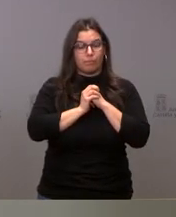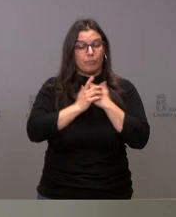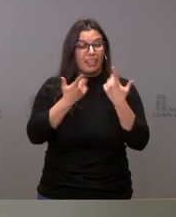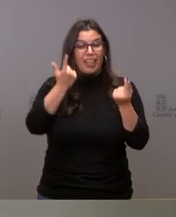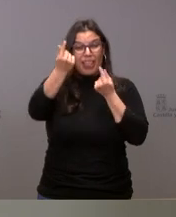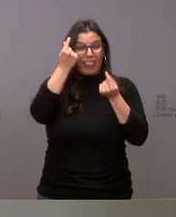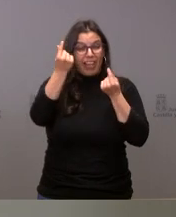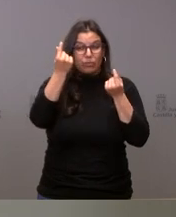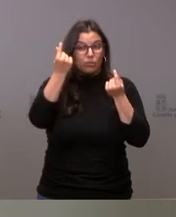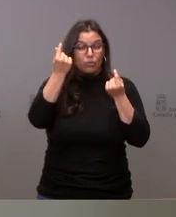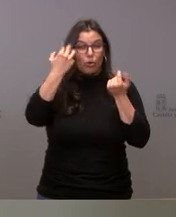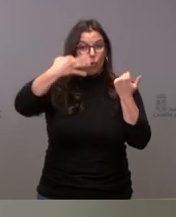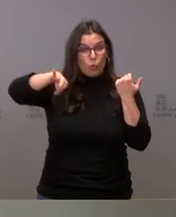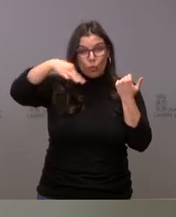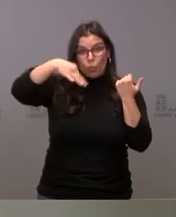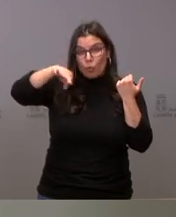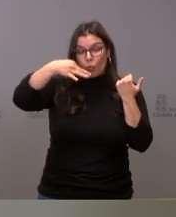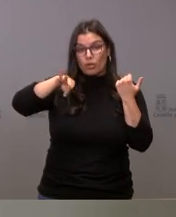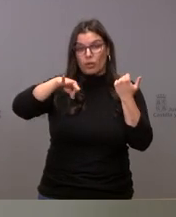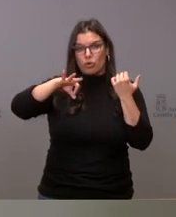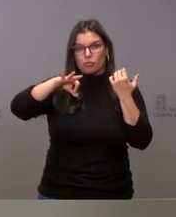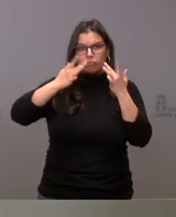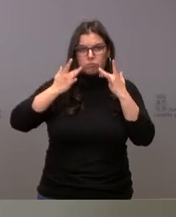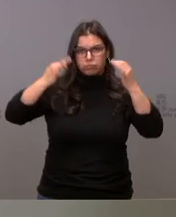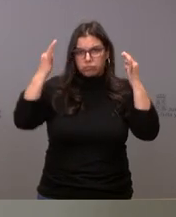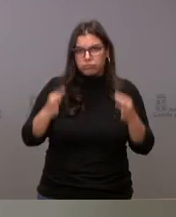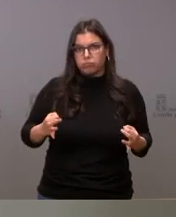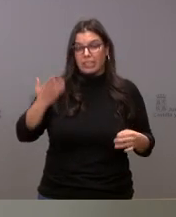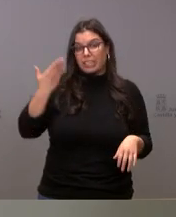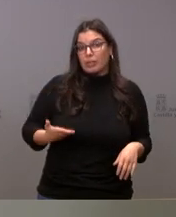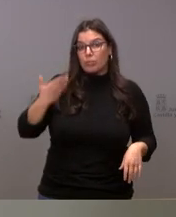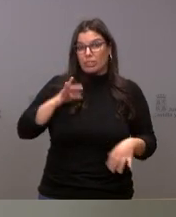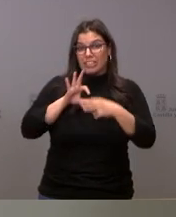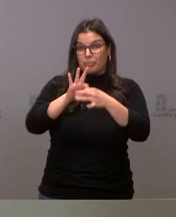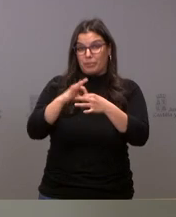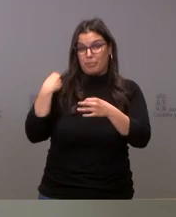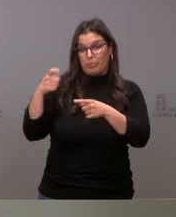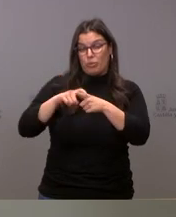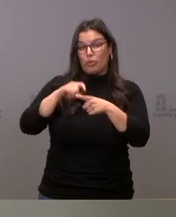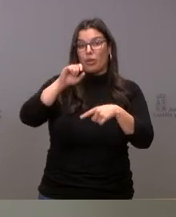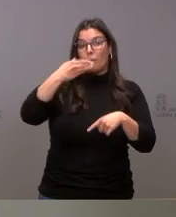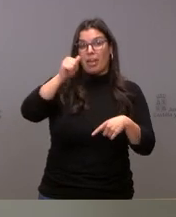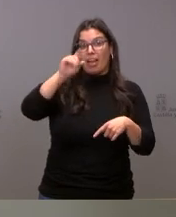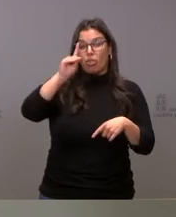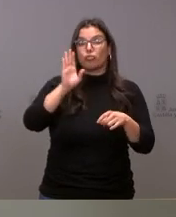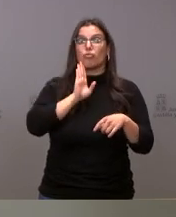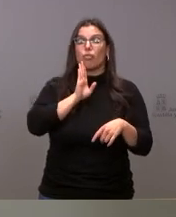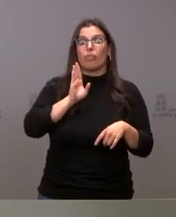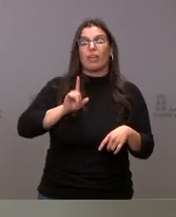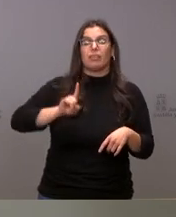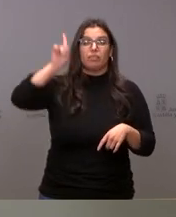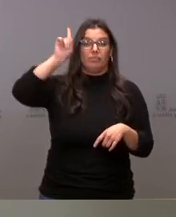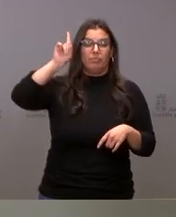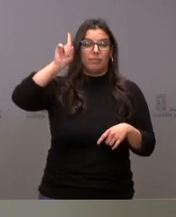epidemiológico importante que existe sobre la variante VA2 es en Dinamarca, que, como saben ustedes,